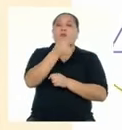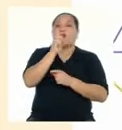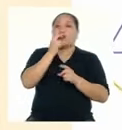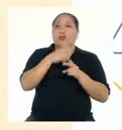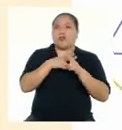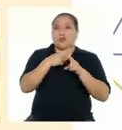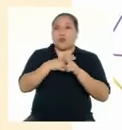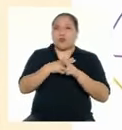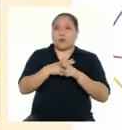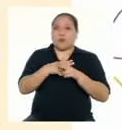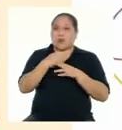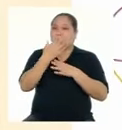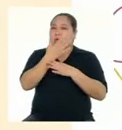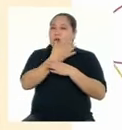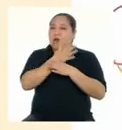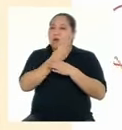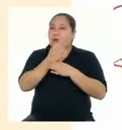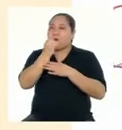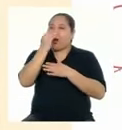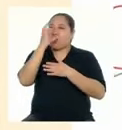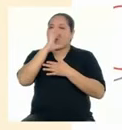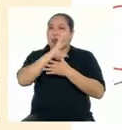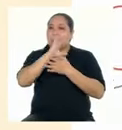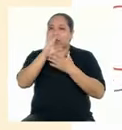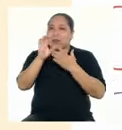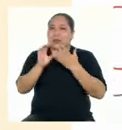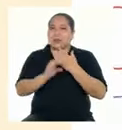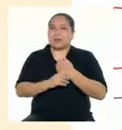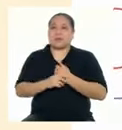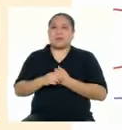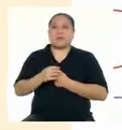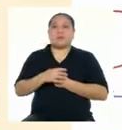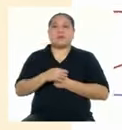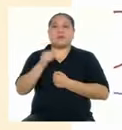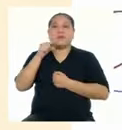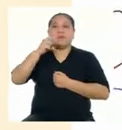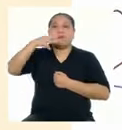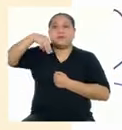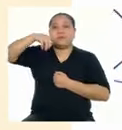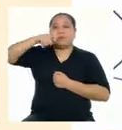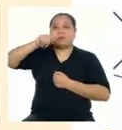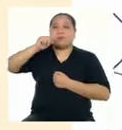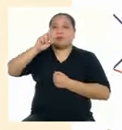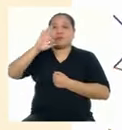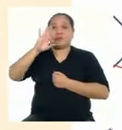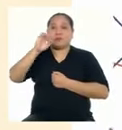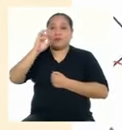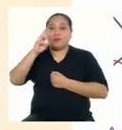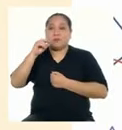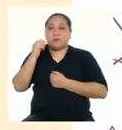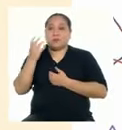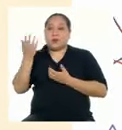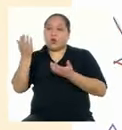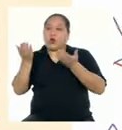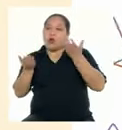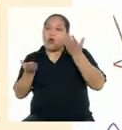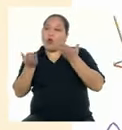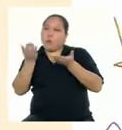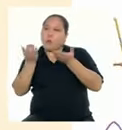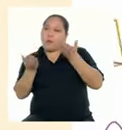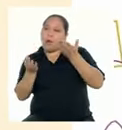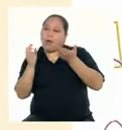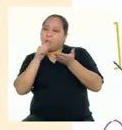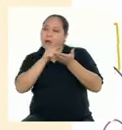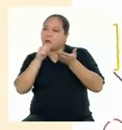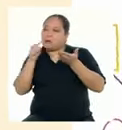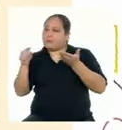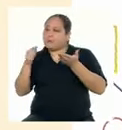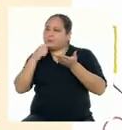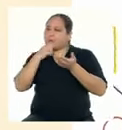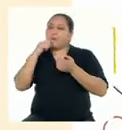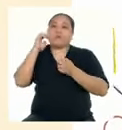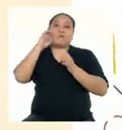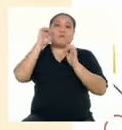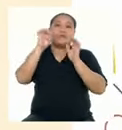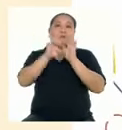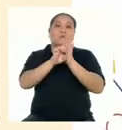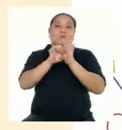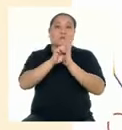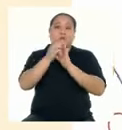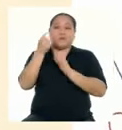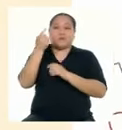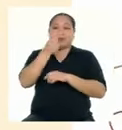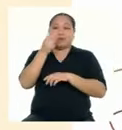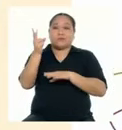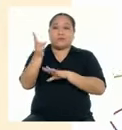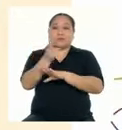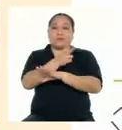comparte alguna de sus características La metáfora conlleva una comparación implícita Por ejemplo,